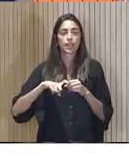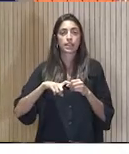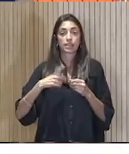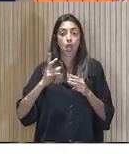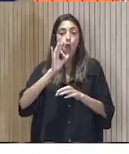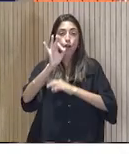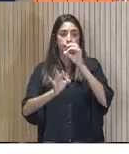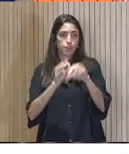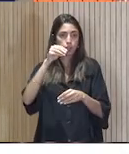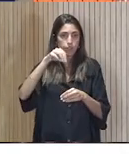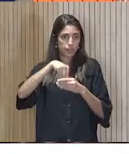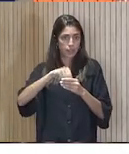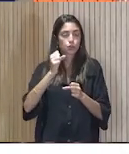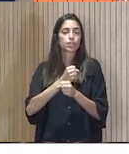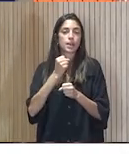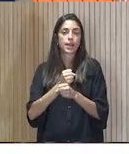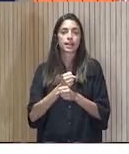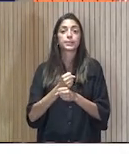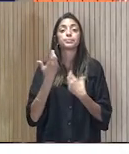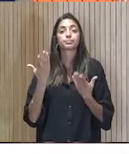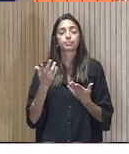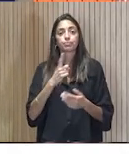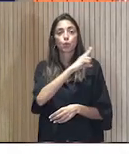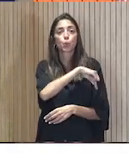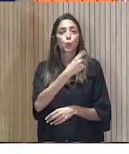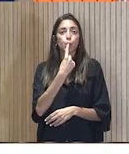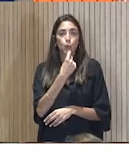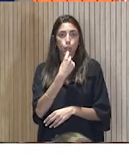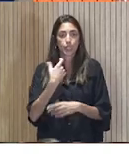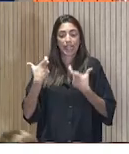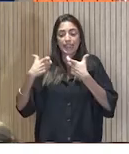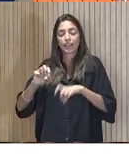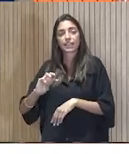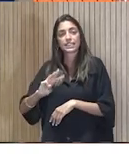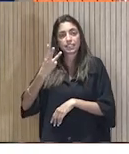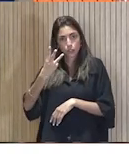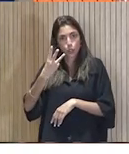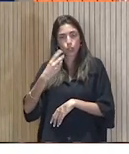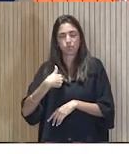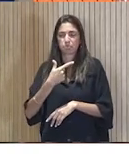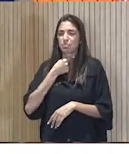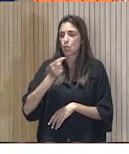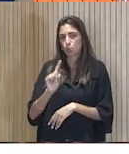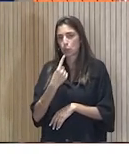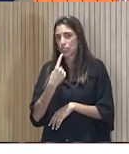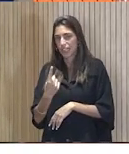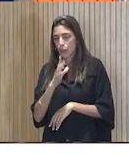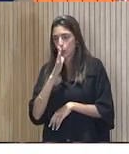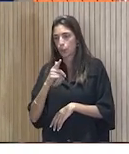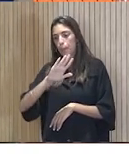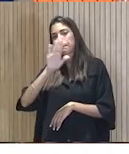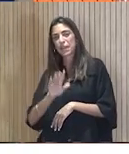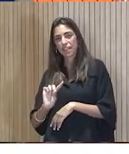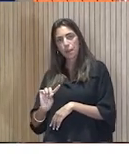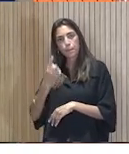Más allá de Cruz Roja, Javier, hablando de lo que se denomina tercer sector, a nunca me ha gustado llamarlo tercer sector porque tantas veces me parece el primer sector